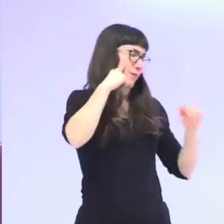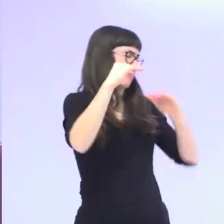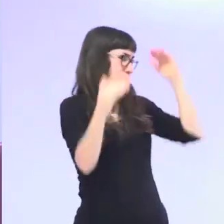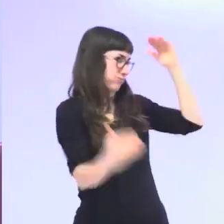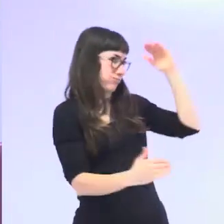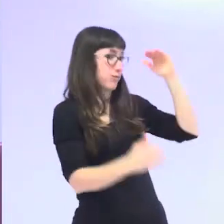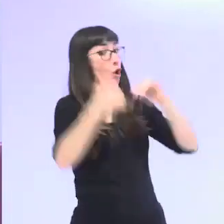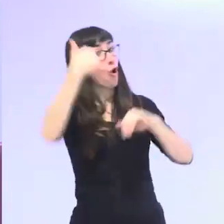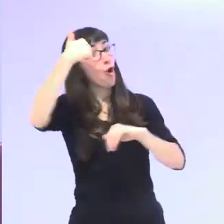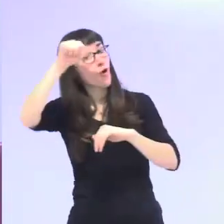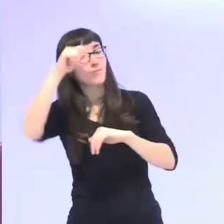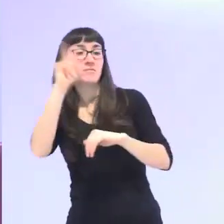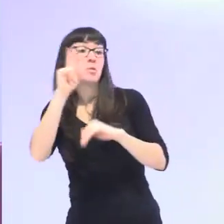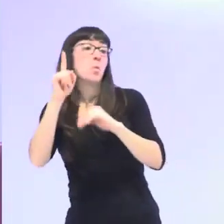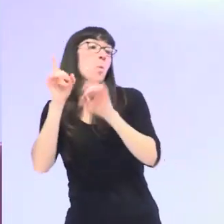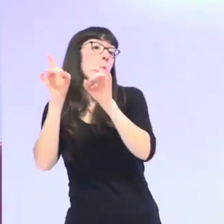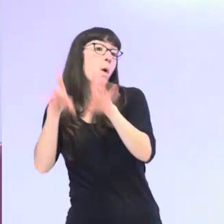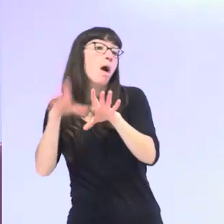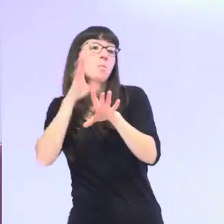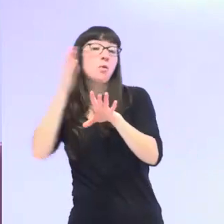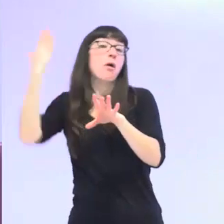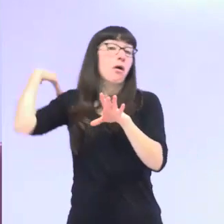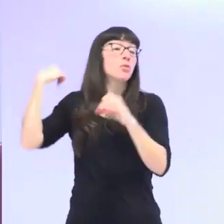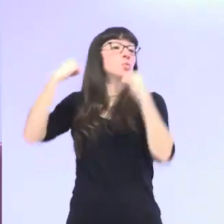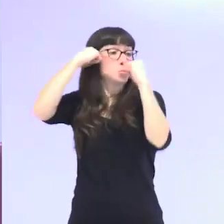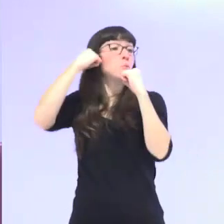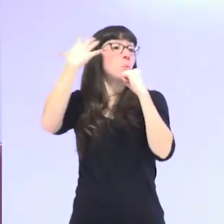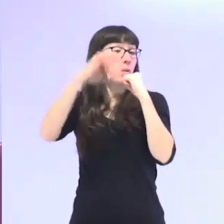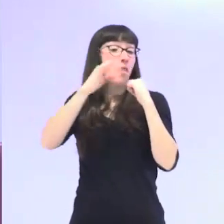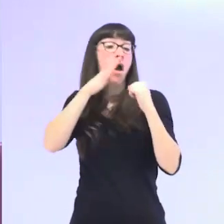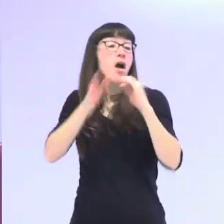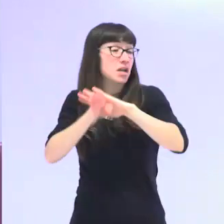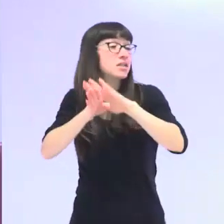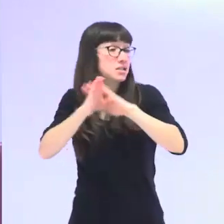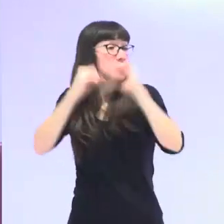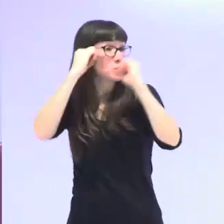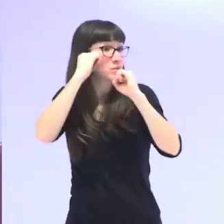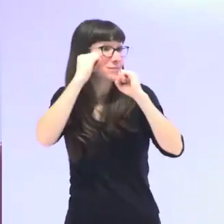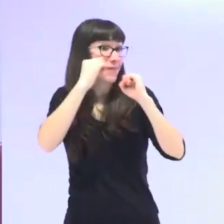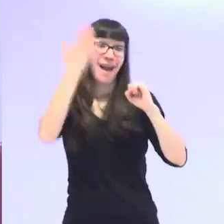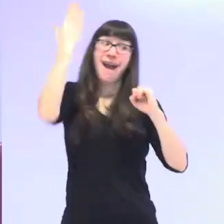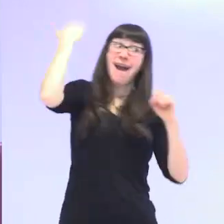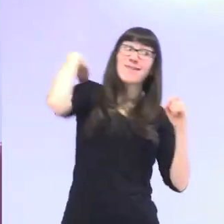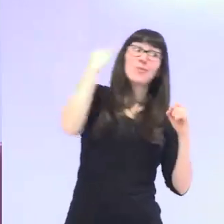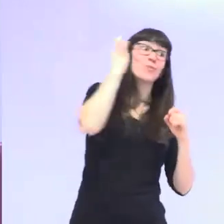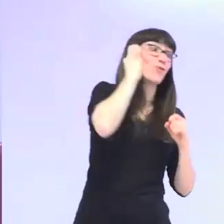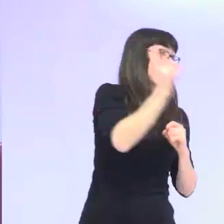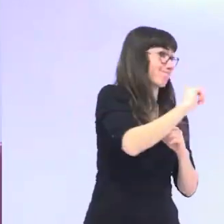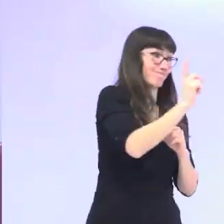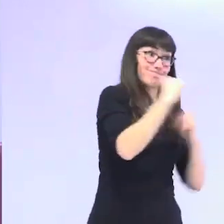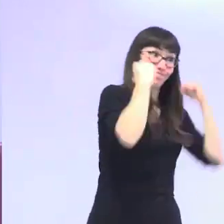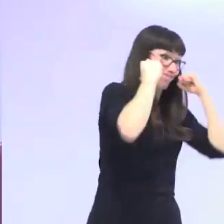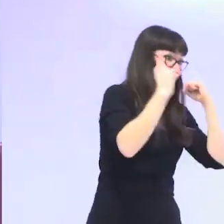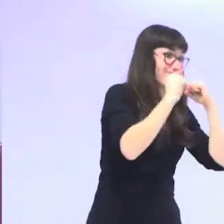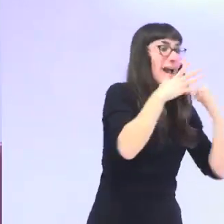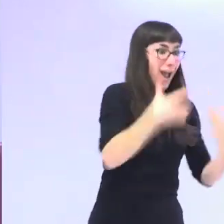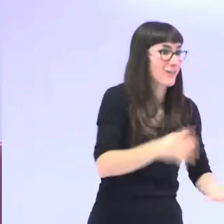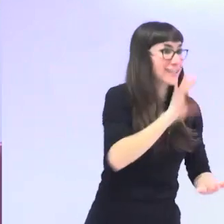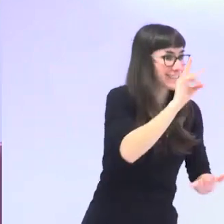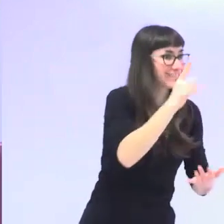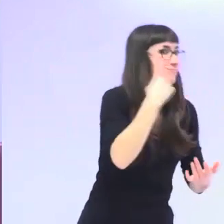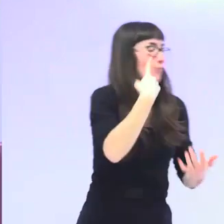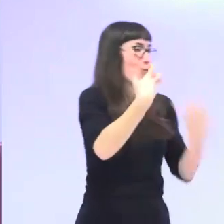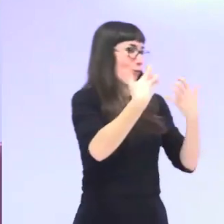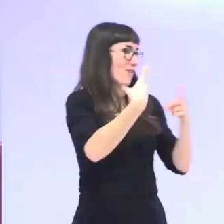las de más edad no pudieron estudiar y las más jóvenes son las que tienen un nivel de formación más elevado y otra cosa